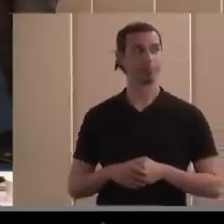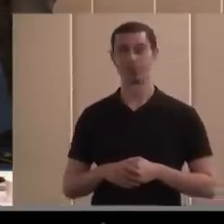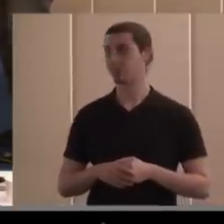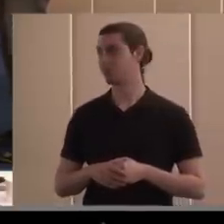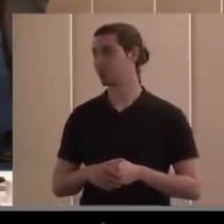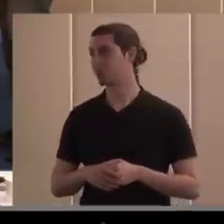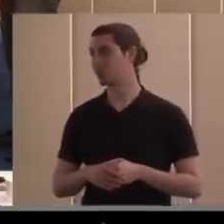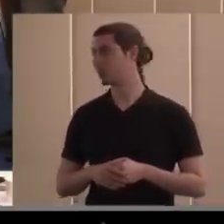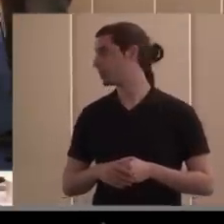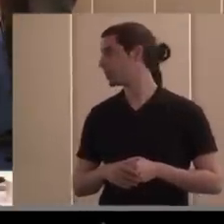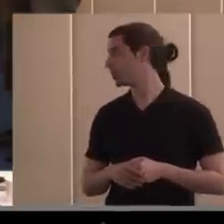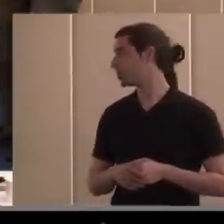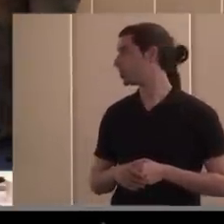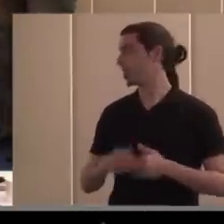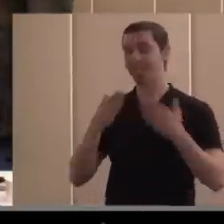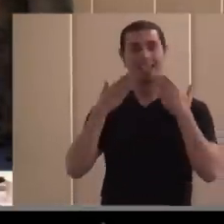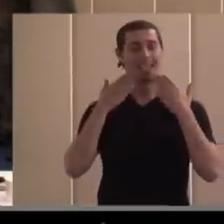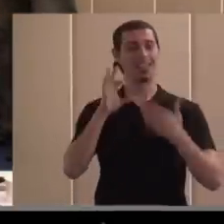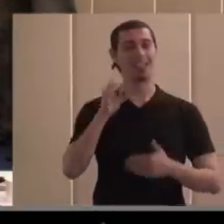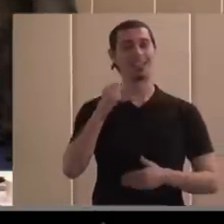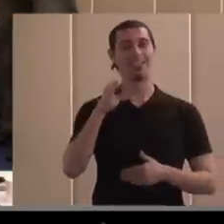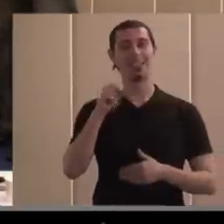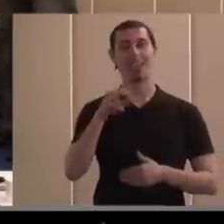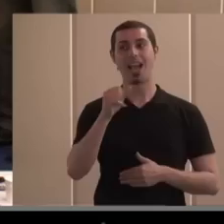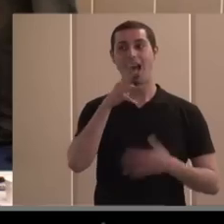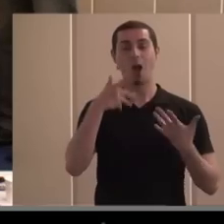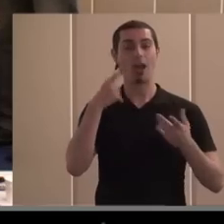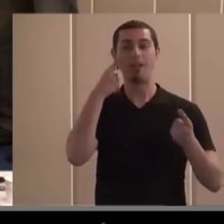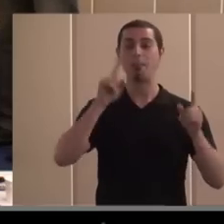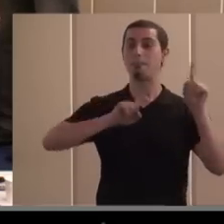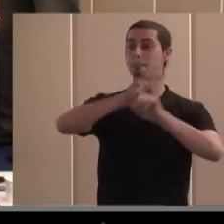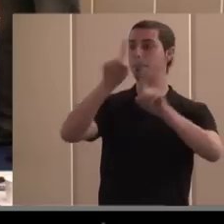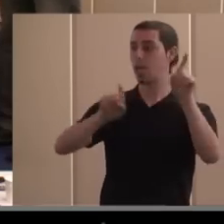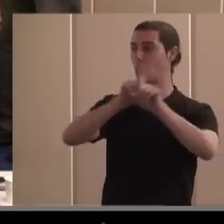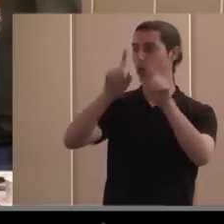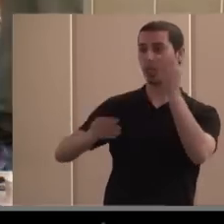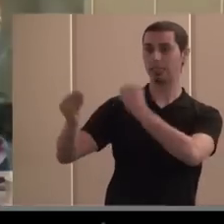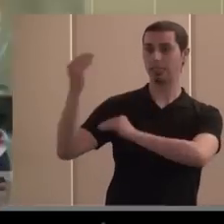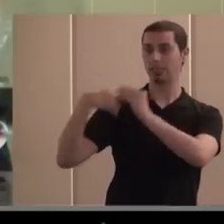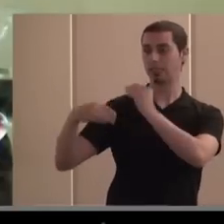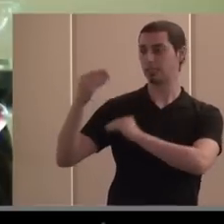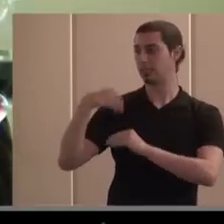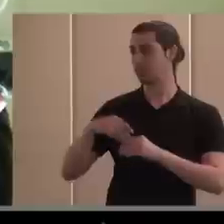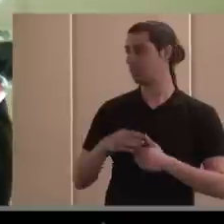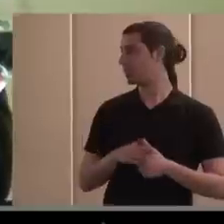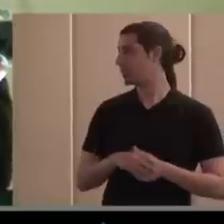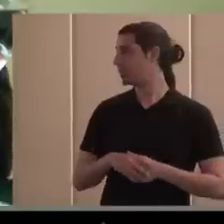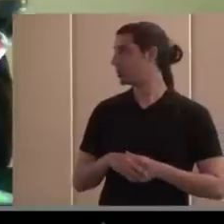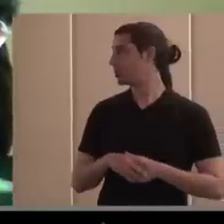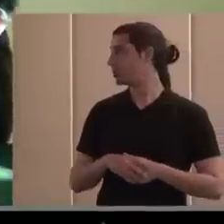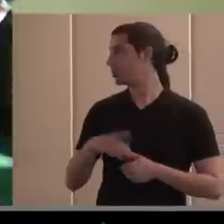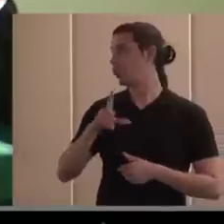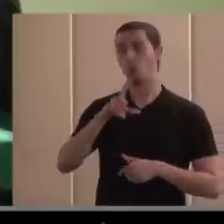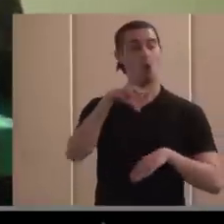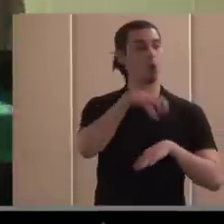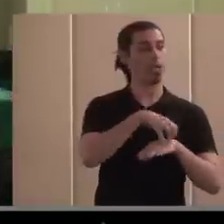pues nada muchísimas gracias Sabina hacemos una una ronda de preguntas porque seguro que tenéis alguna alguna pregunta que hacerle a Luis a